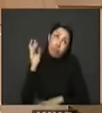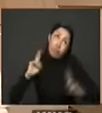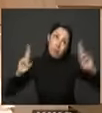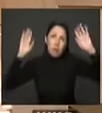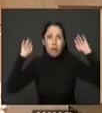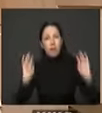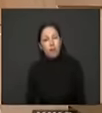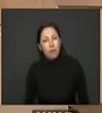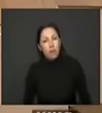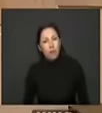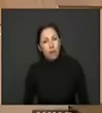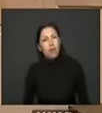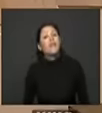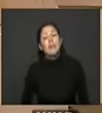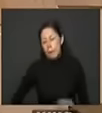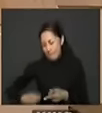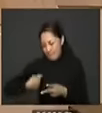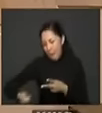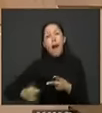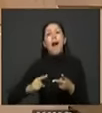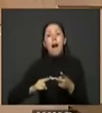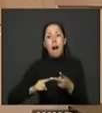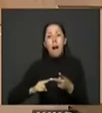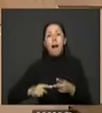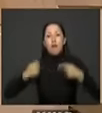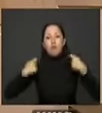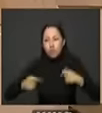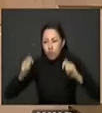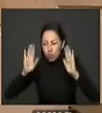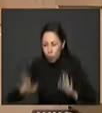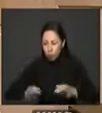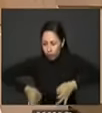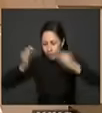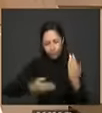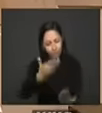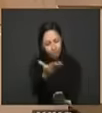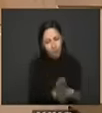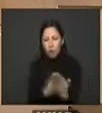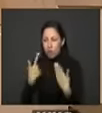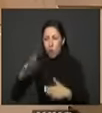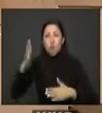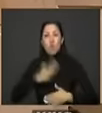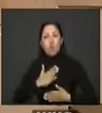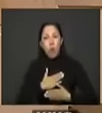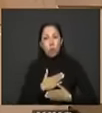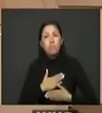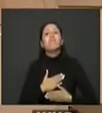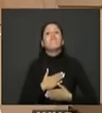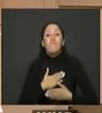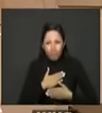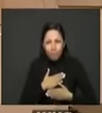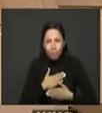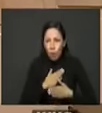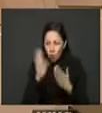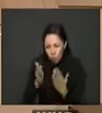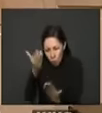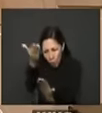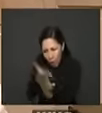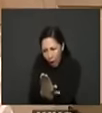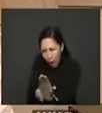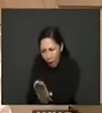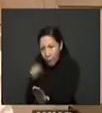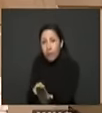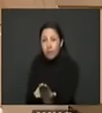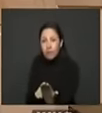es la formalización de la propiedad hasta que se llegue al registro del título le